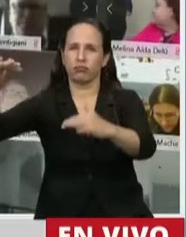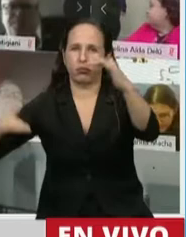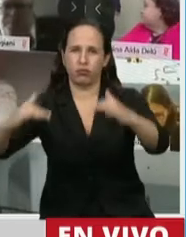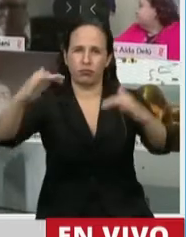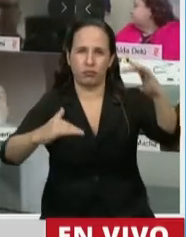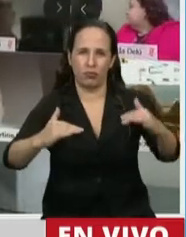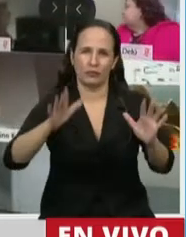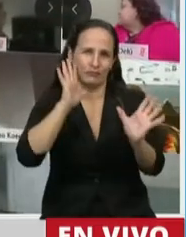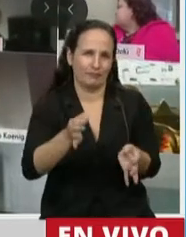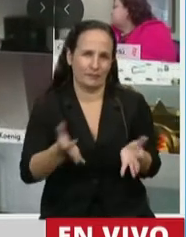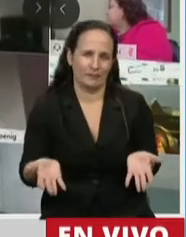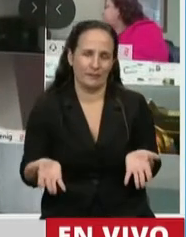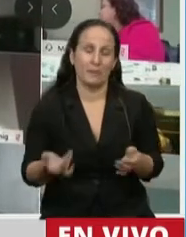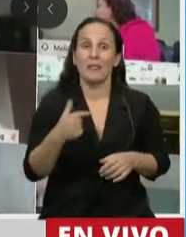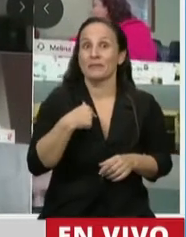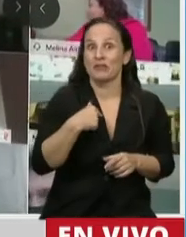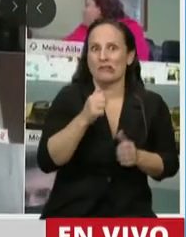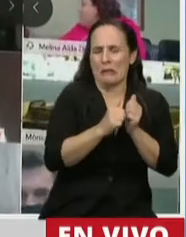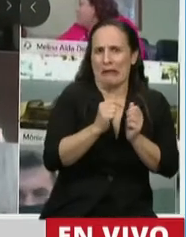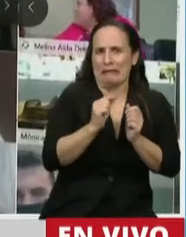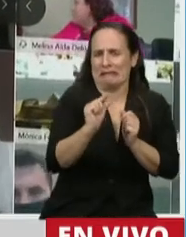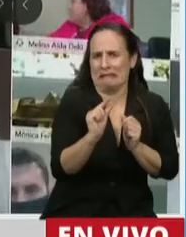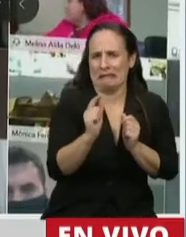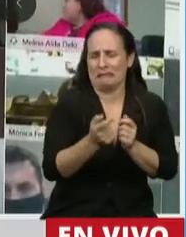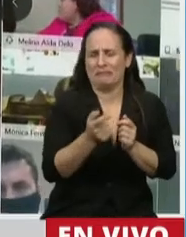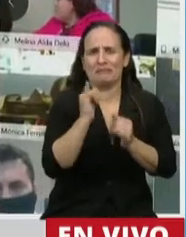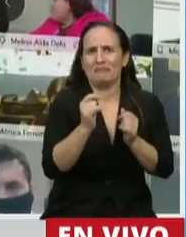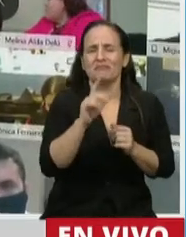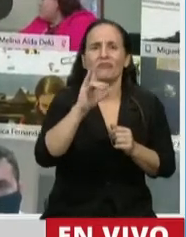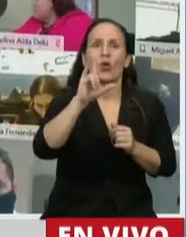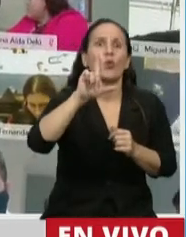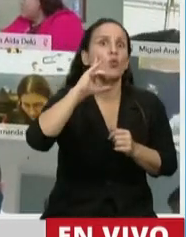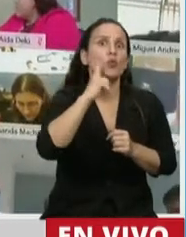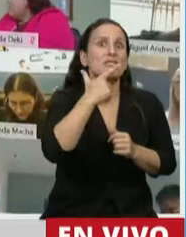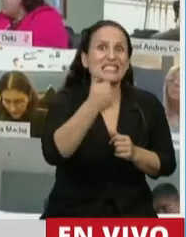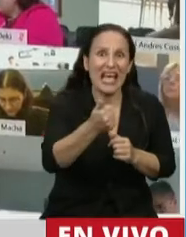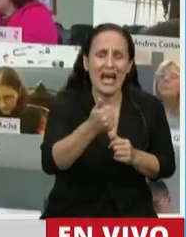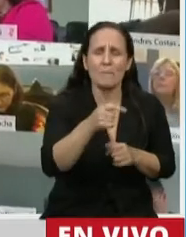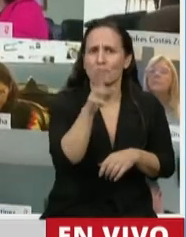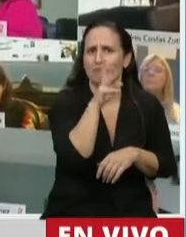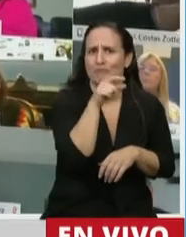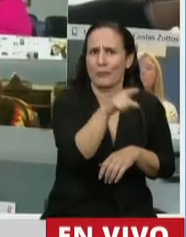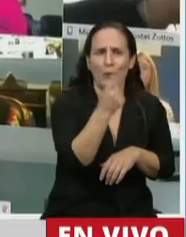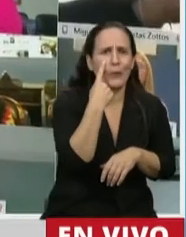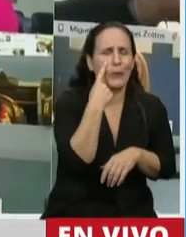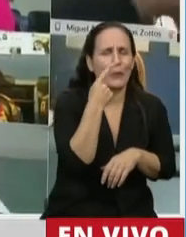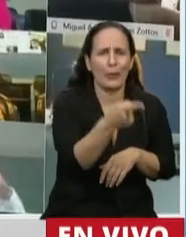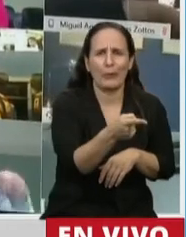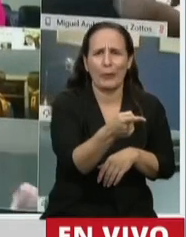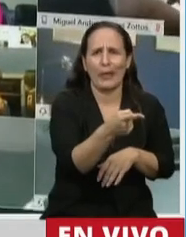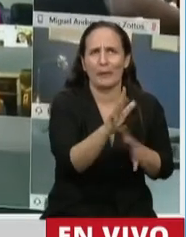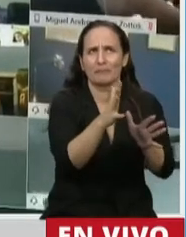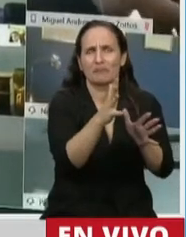Yo les quiero contar una historia, porque tengo poco tiempo, que es la historia de Luisa. Luisa vive a